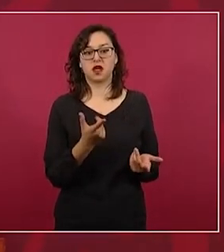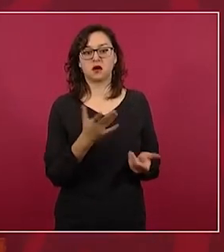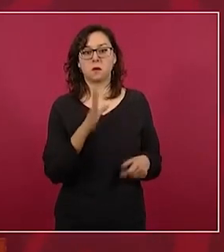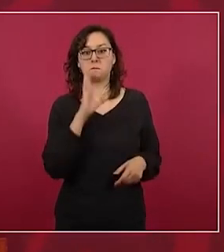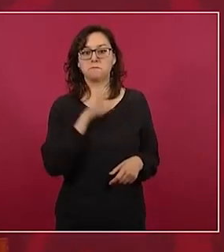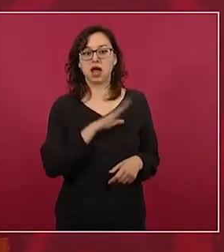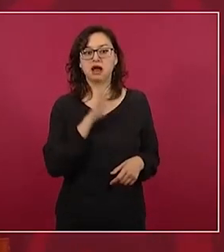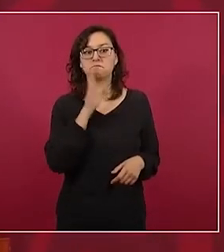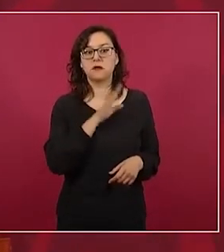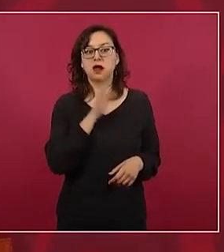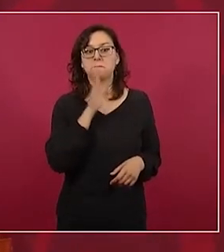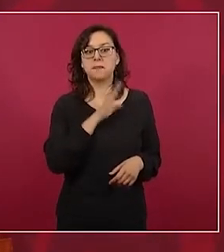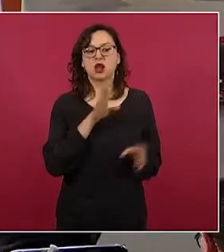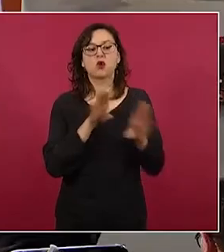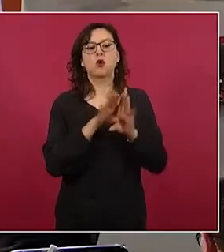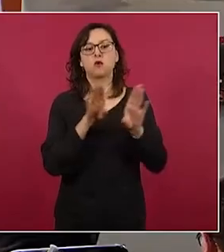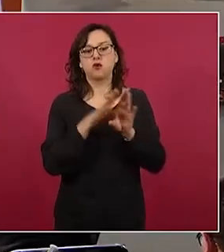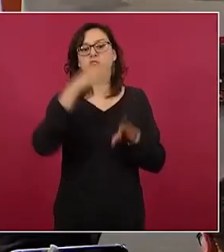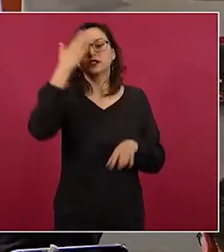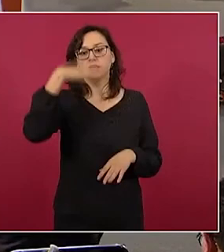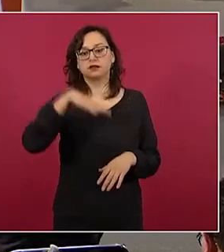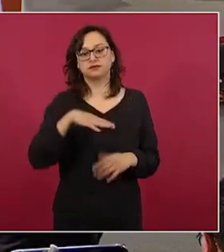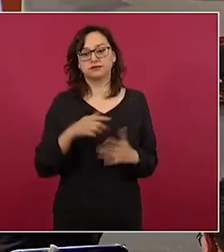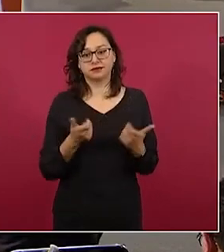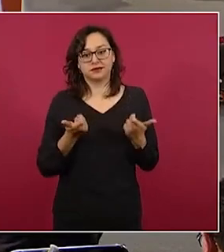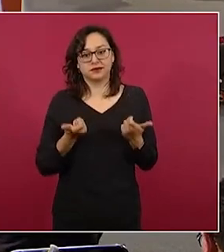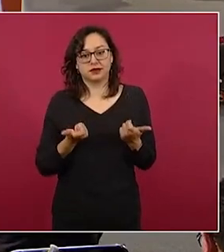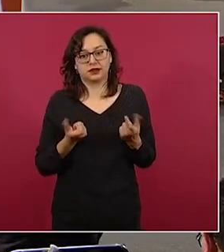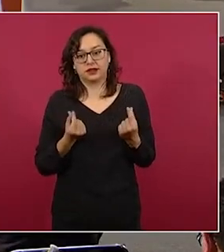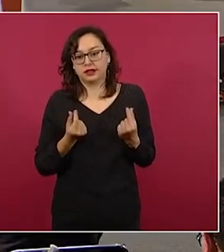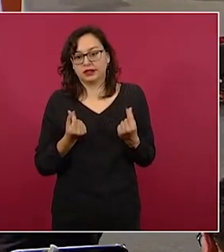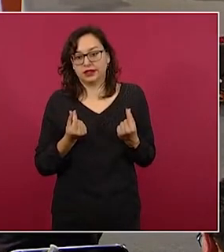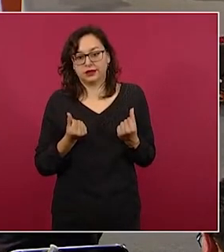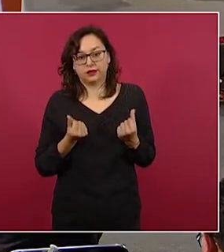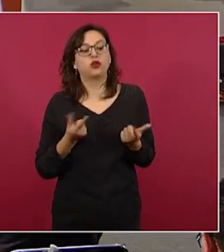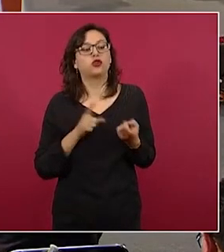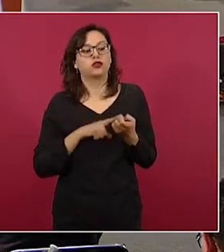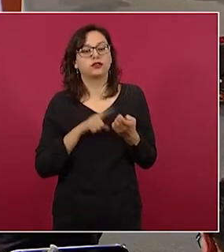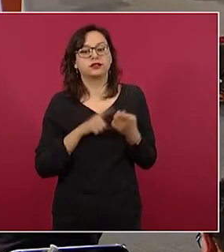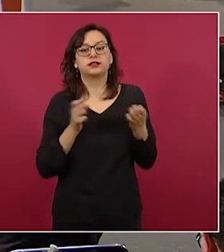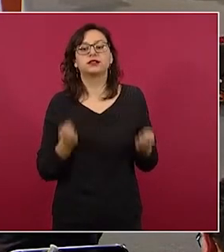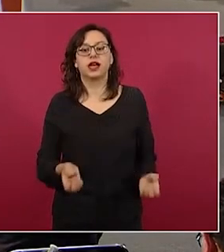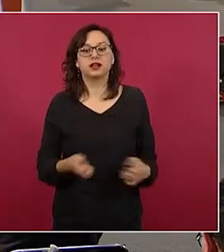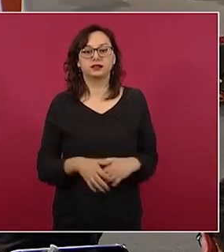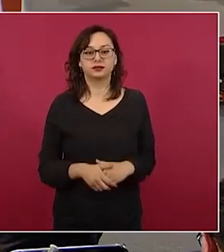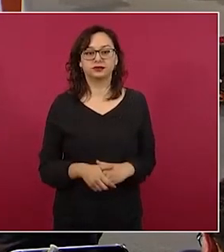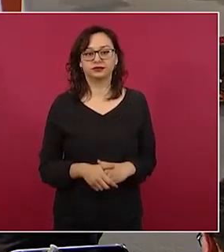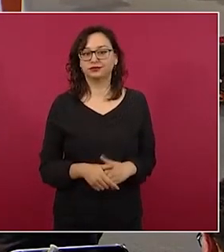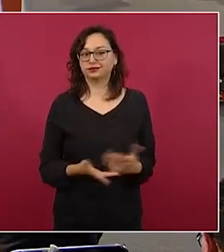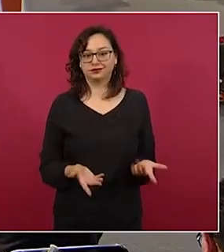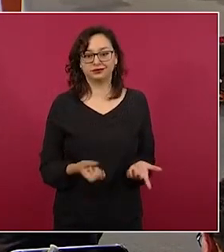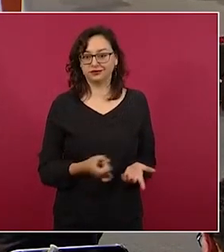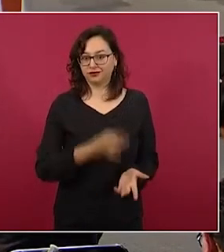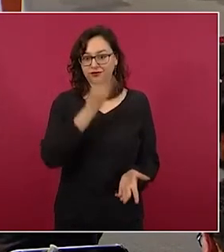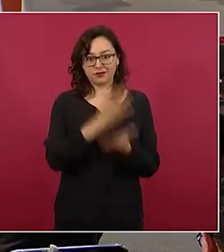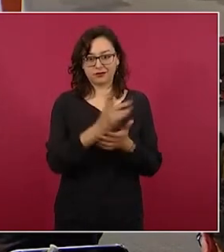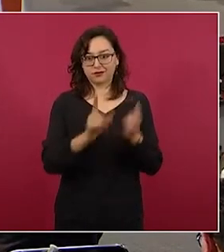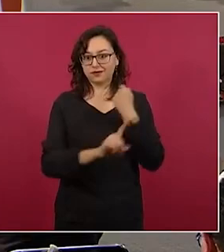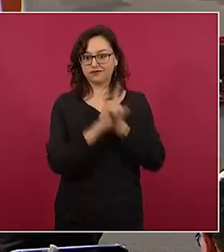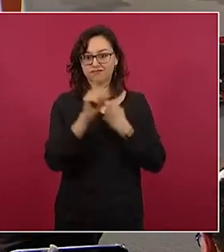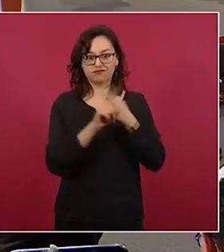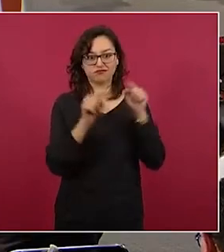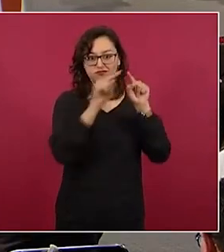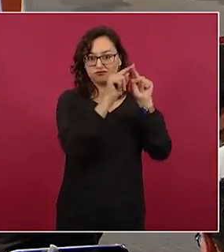aquí está… ¿y qué pasa aquí?